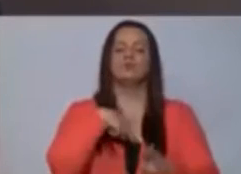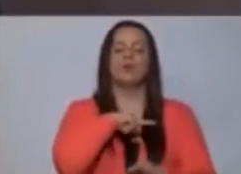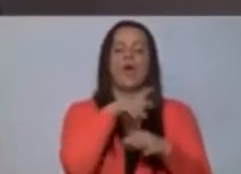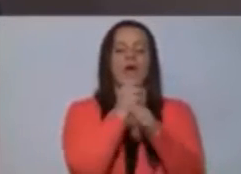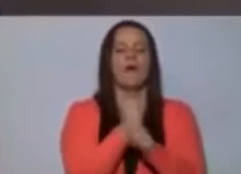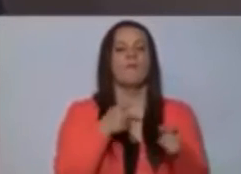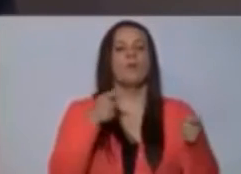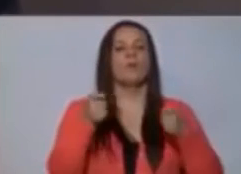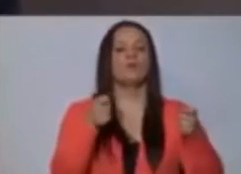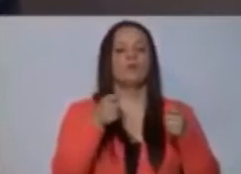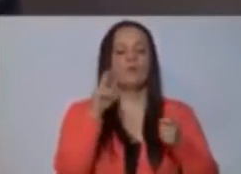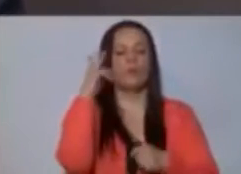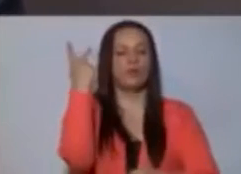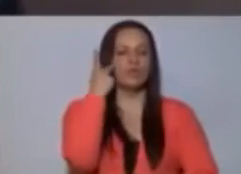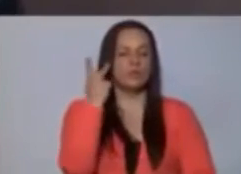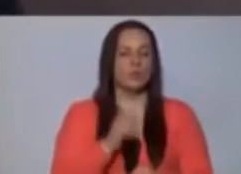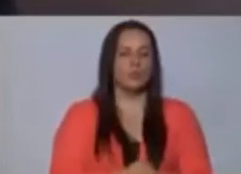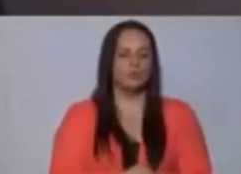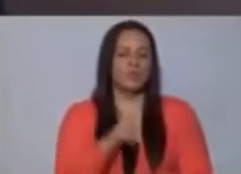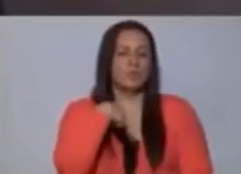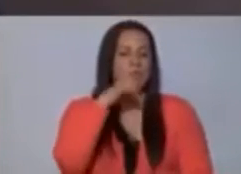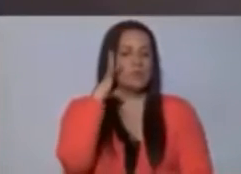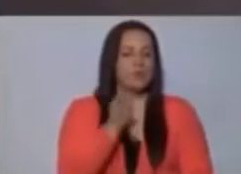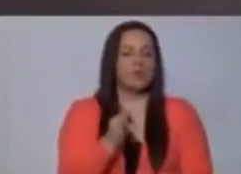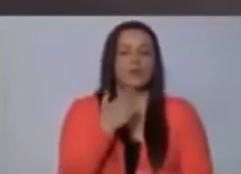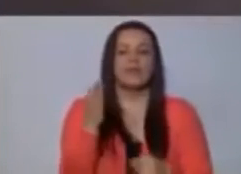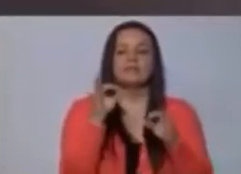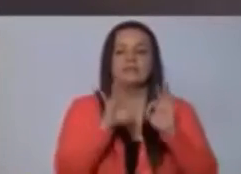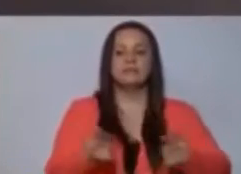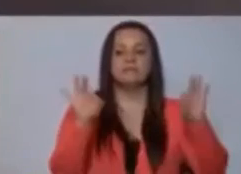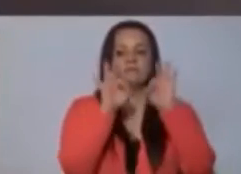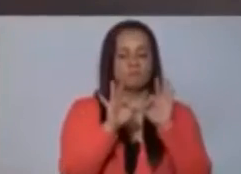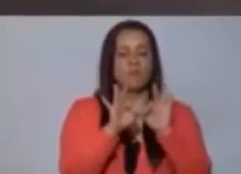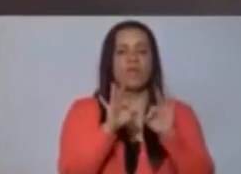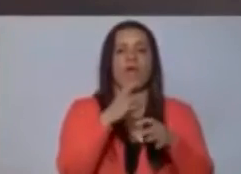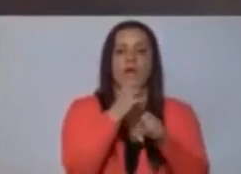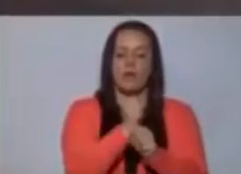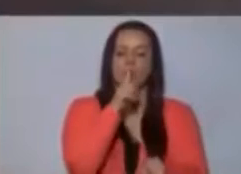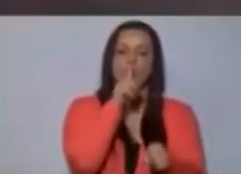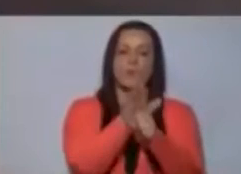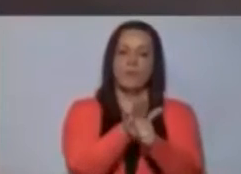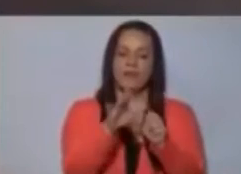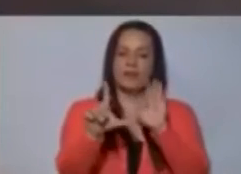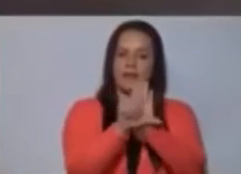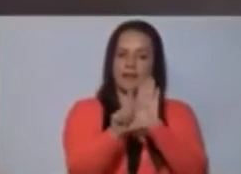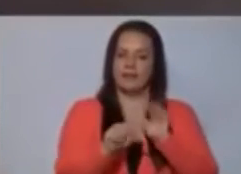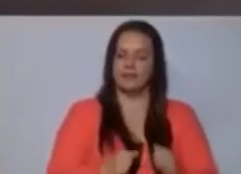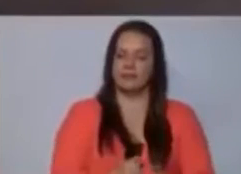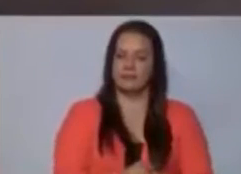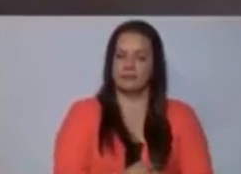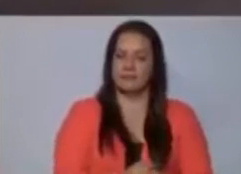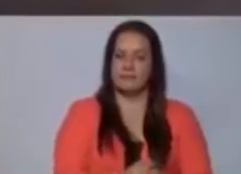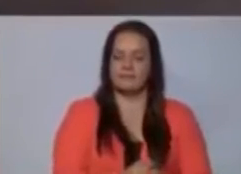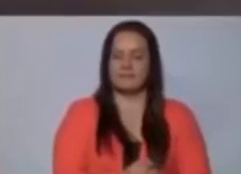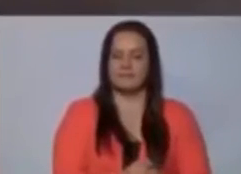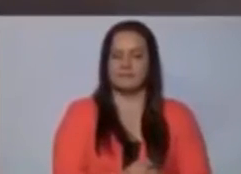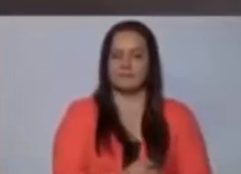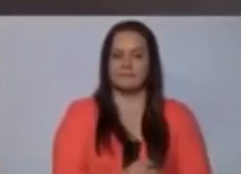político. Creo que es indispensable que hagamos cumplir las leyes. Quiero